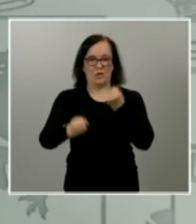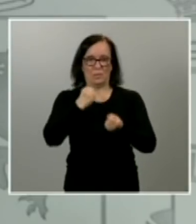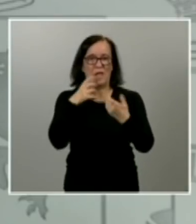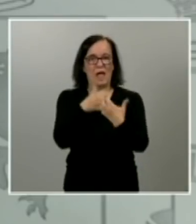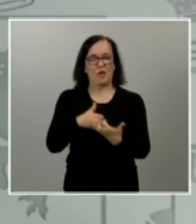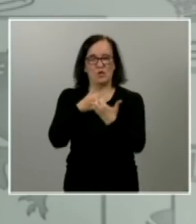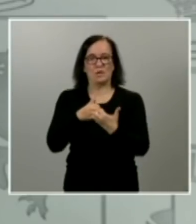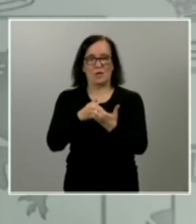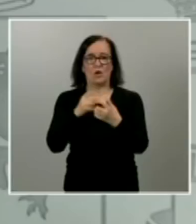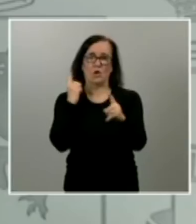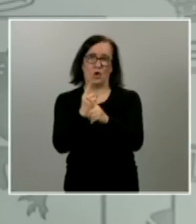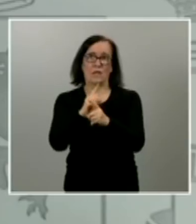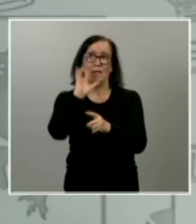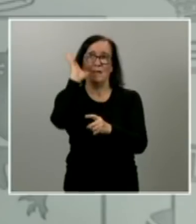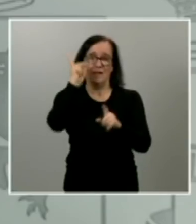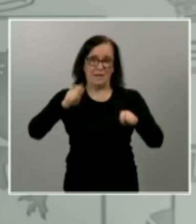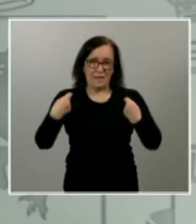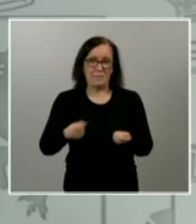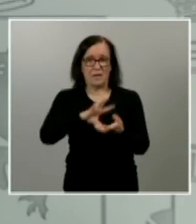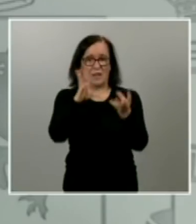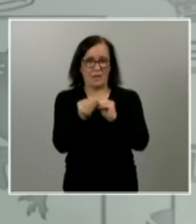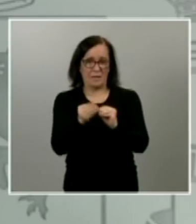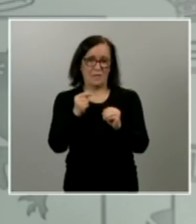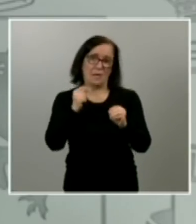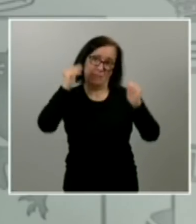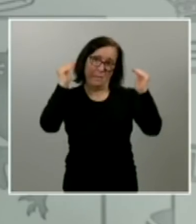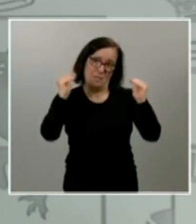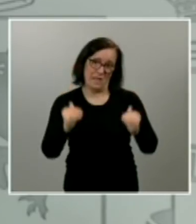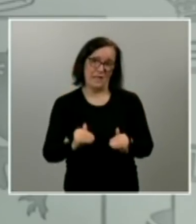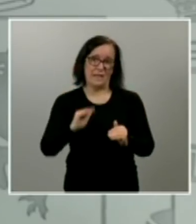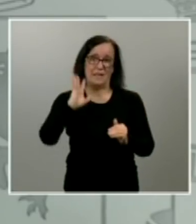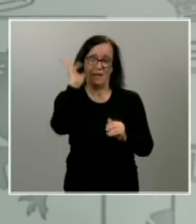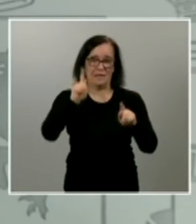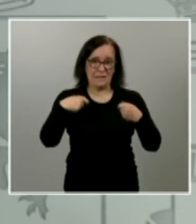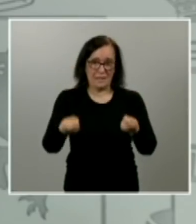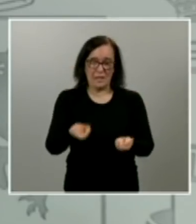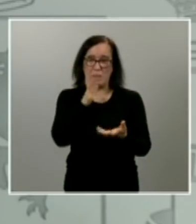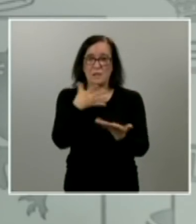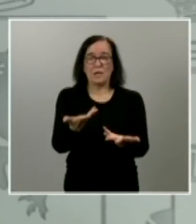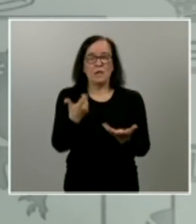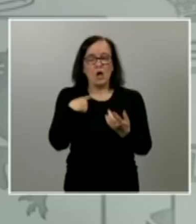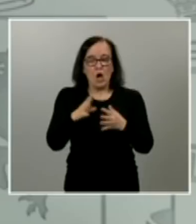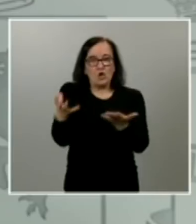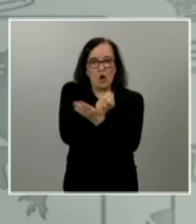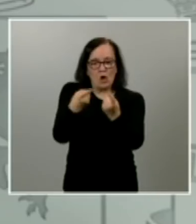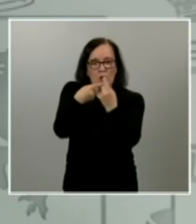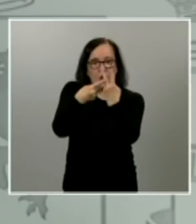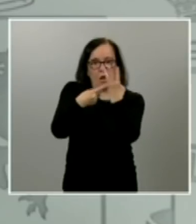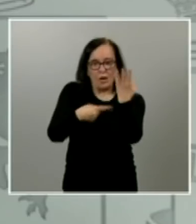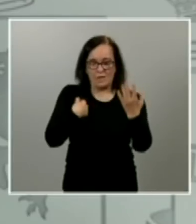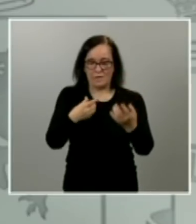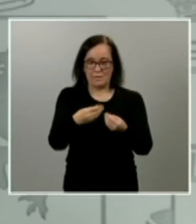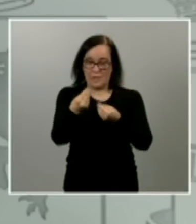contra el cambio climático la adaptación y la mitigación de ese cambio climático es decir que todas estas enseñanzas que nos está dejando